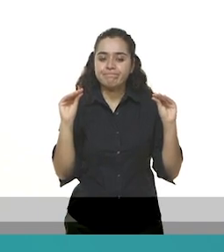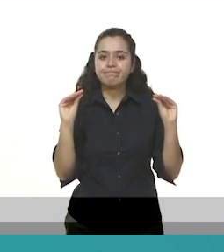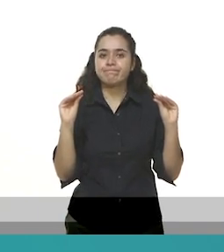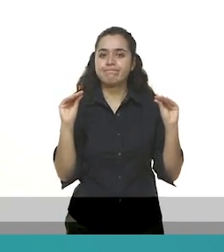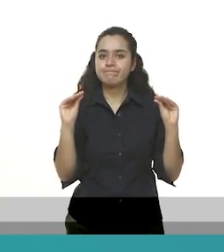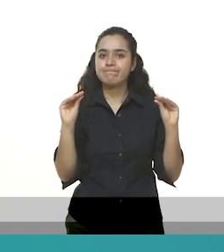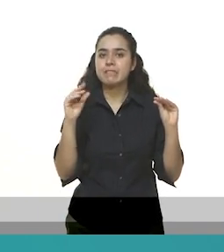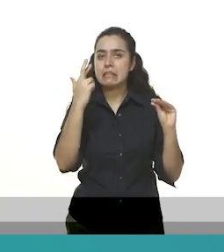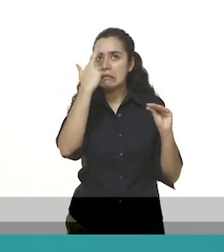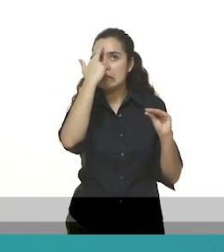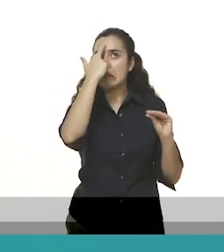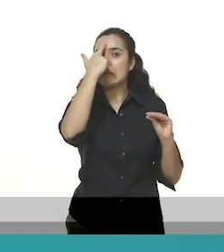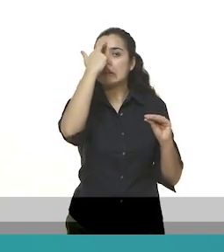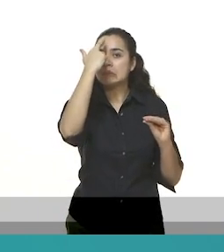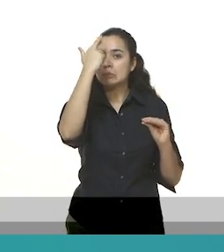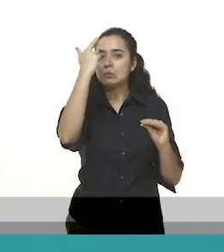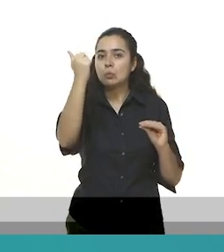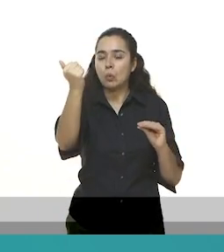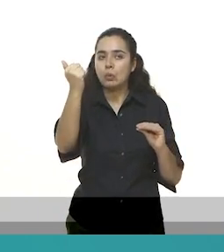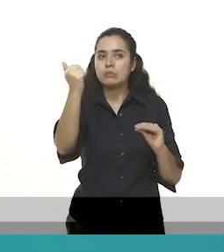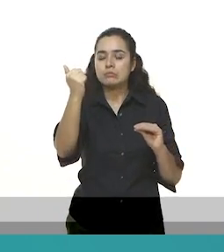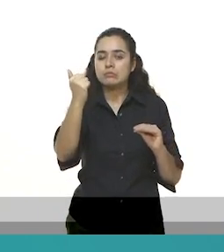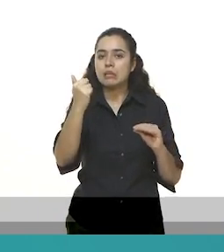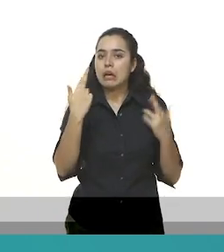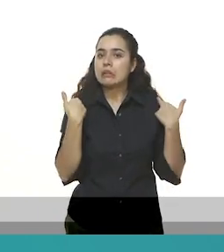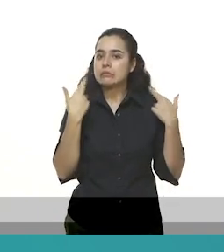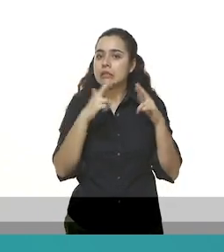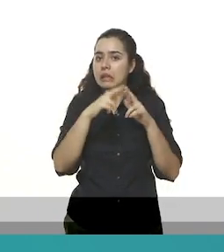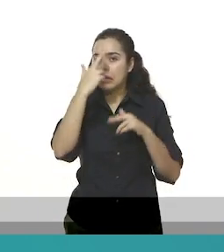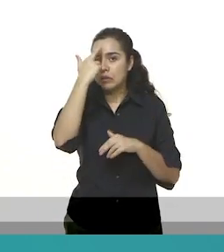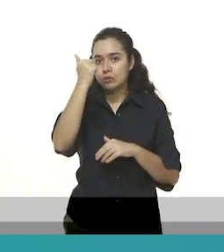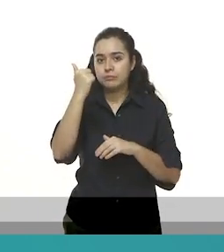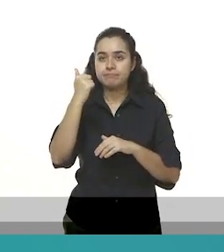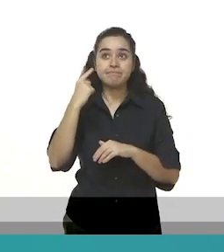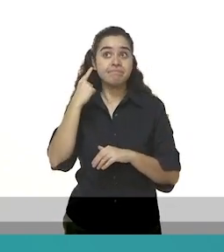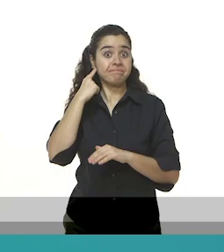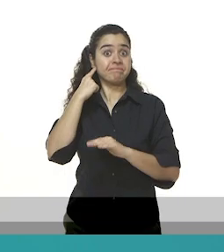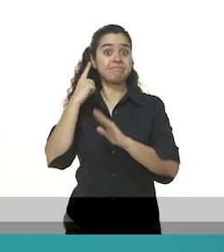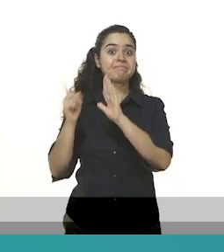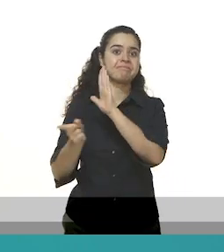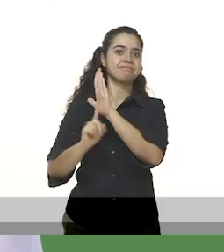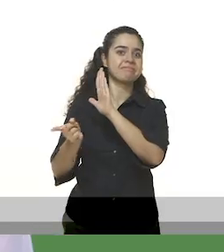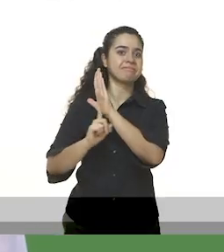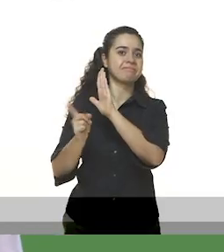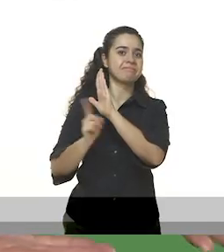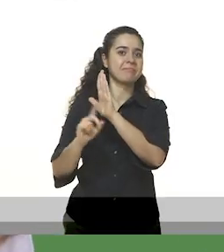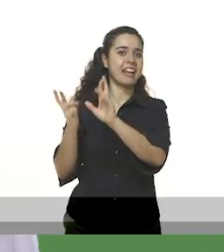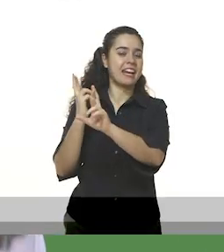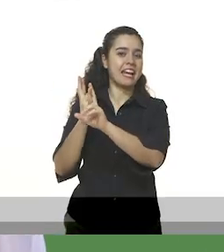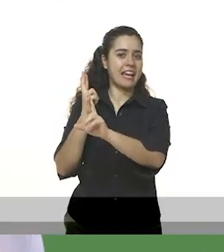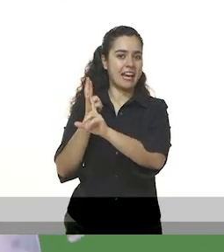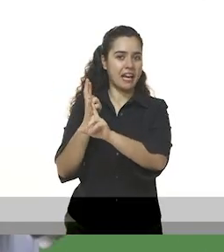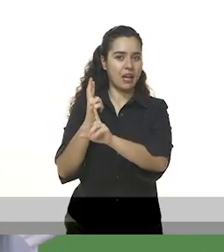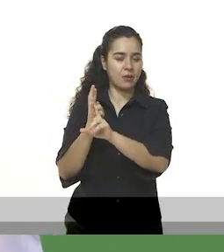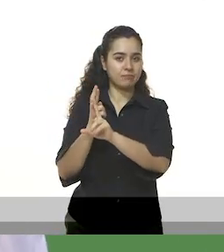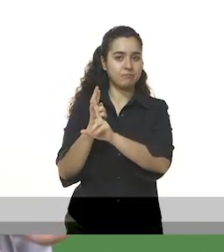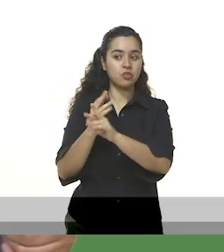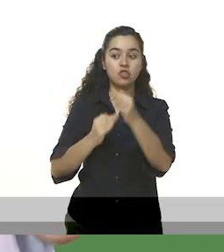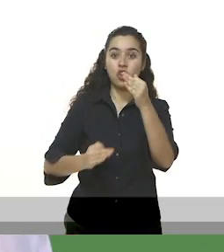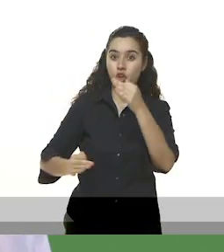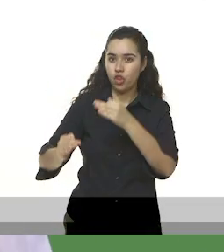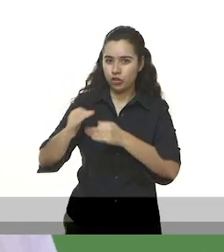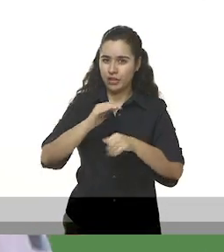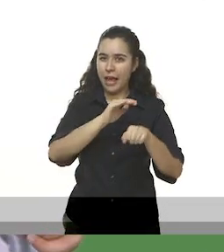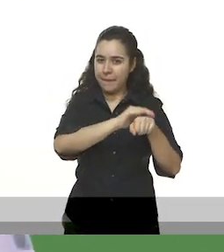el silencio se apoderó del salón de clases, hasta que sonó la campana del recreo. Al salir al recreo, varios de los